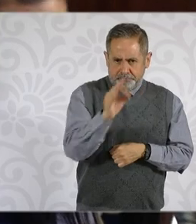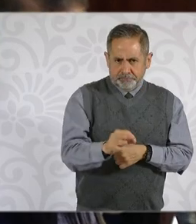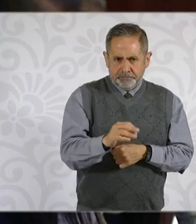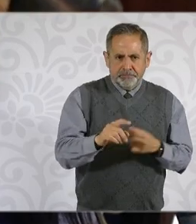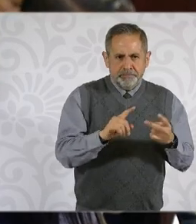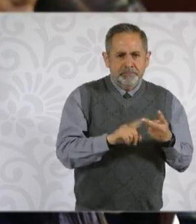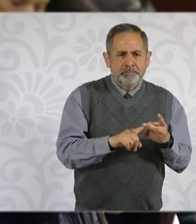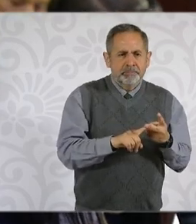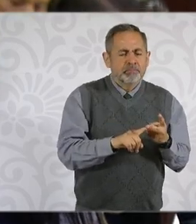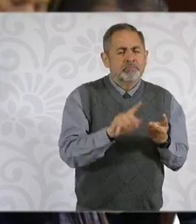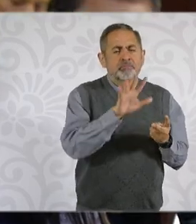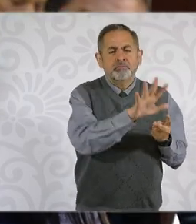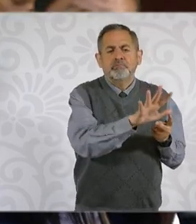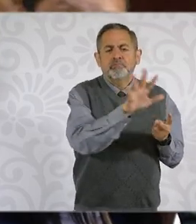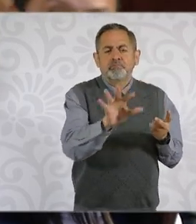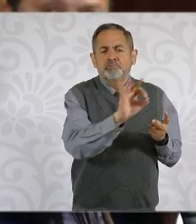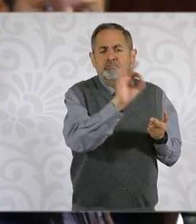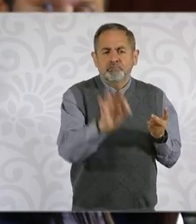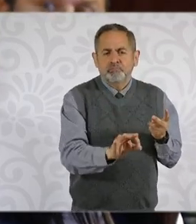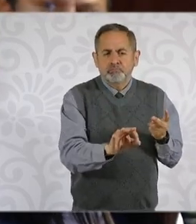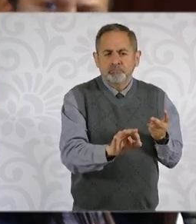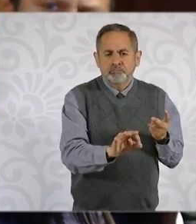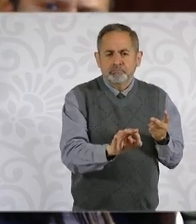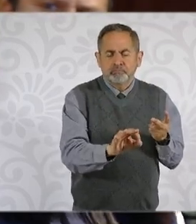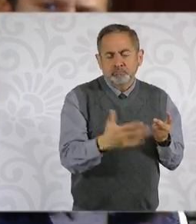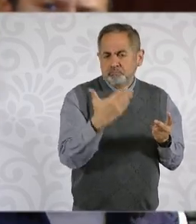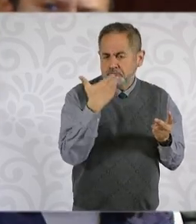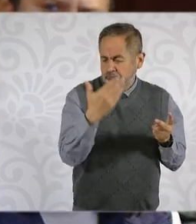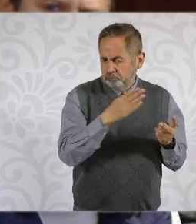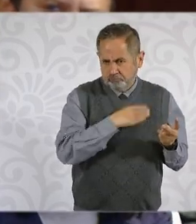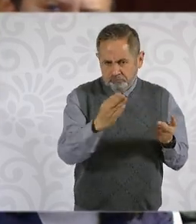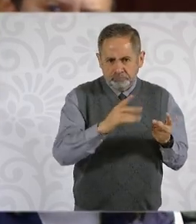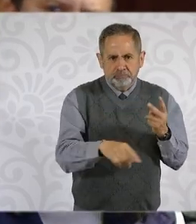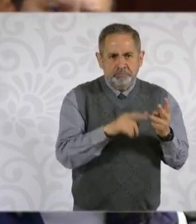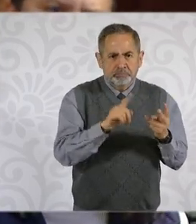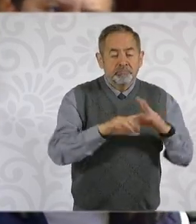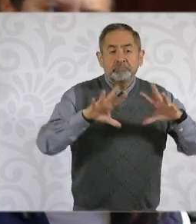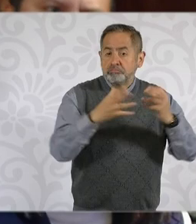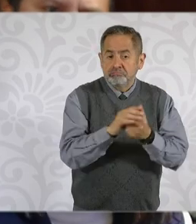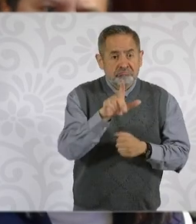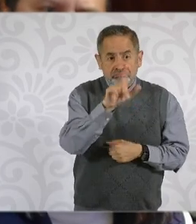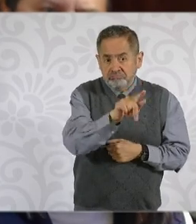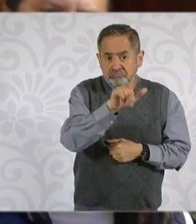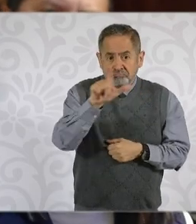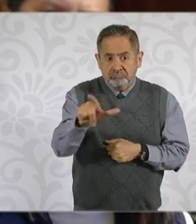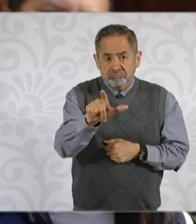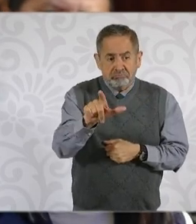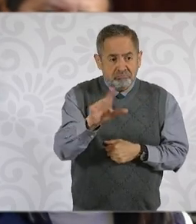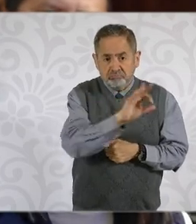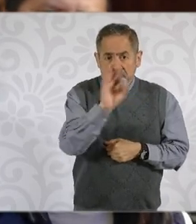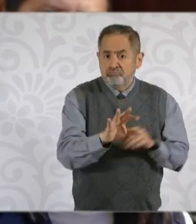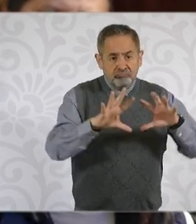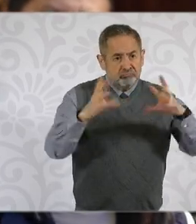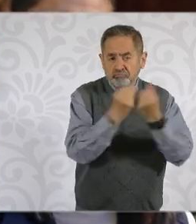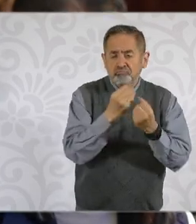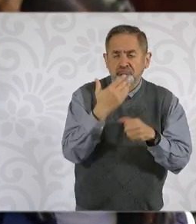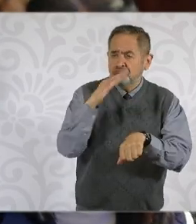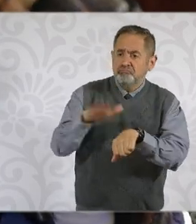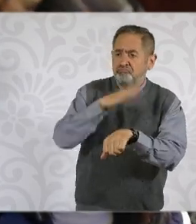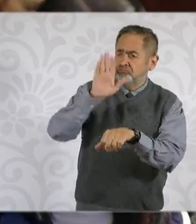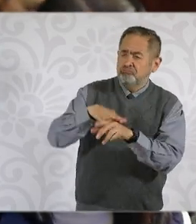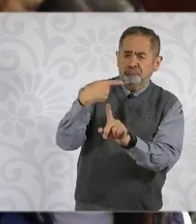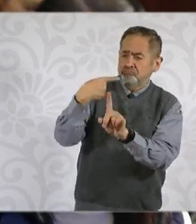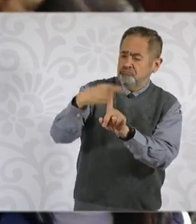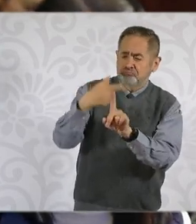55 por ciento, buena, en total 77 por ciento en conjunto, pues muy, muy positivo.